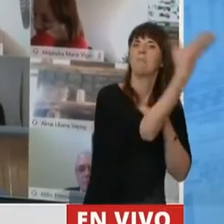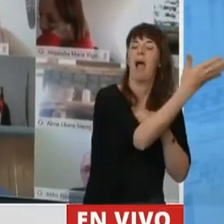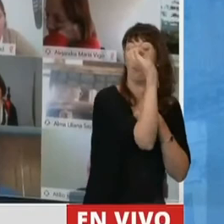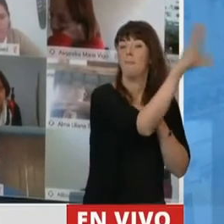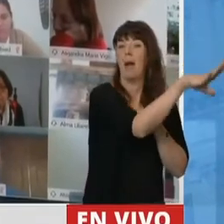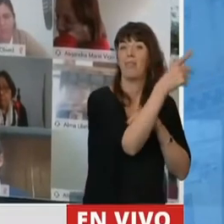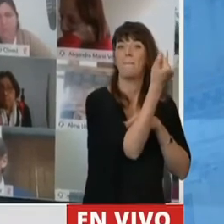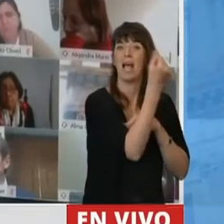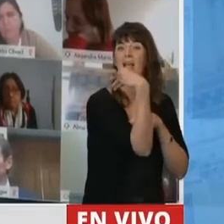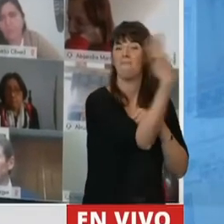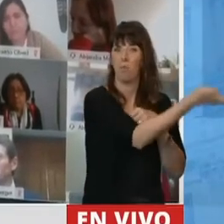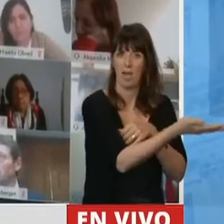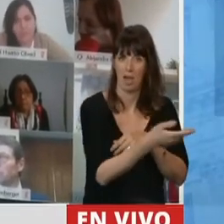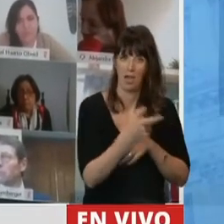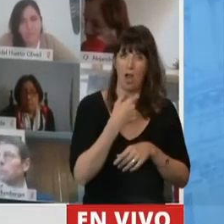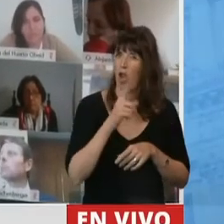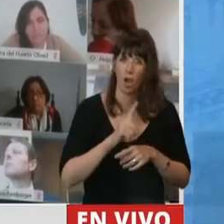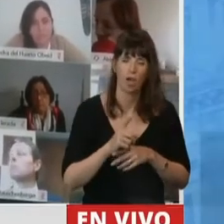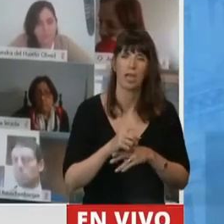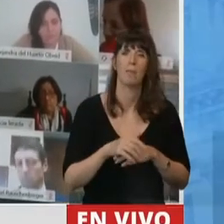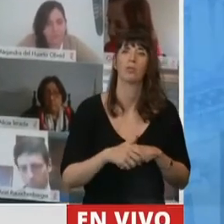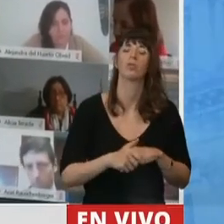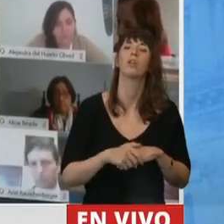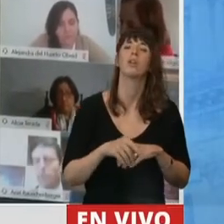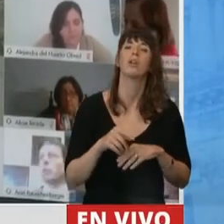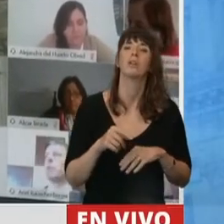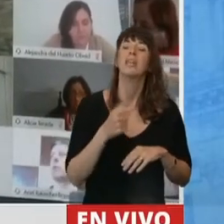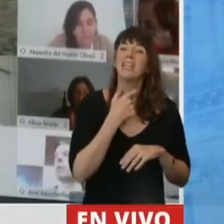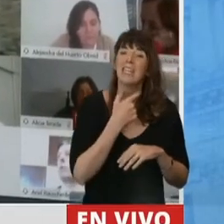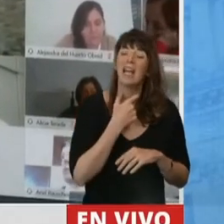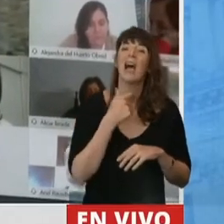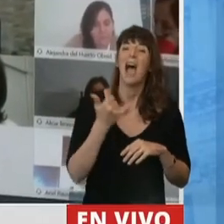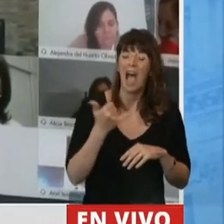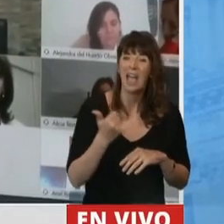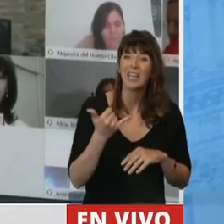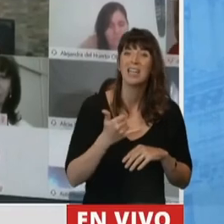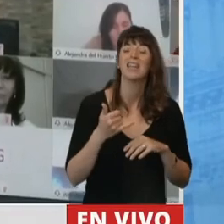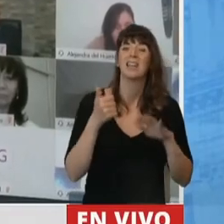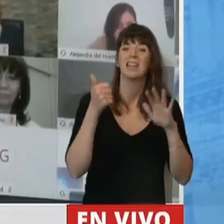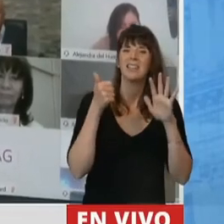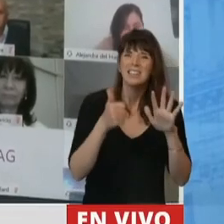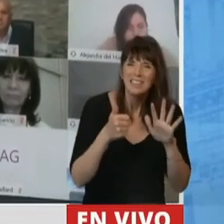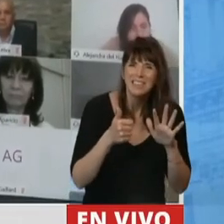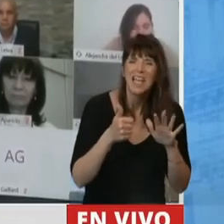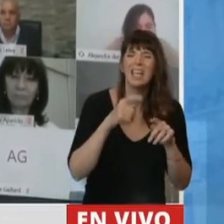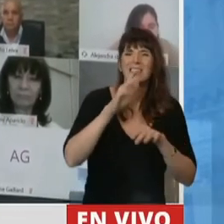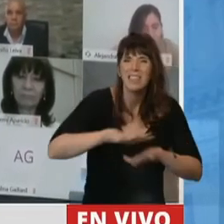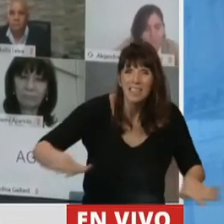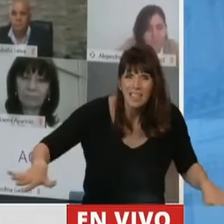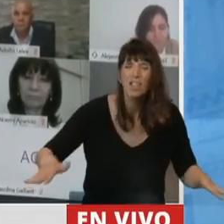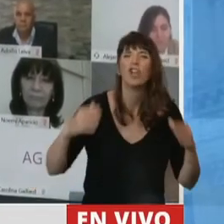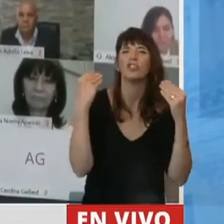tenga que sufrir las consecuencias de la pobreza. Sí, Presidente, tenemos seis niños bajo la línea de pobreza en Argentina. Es una